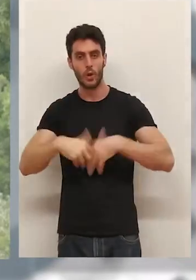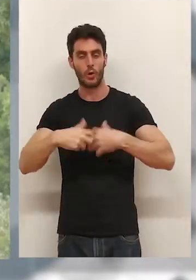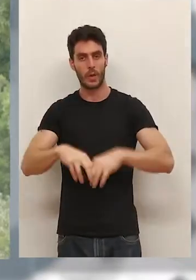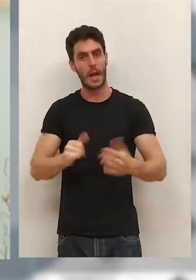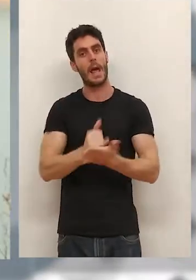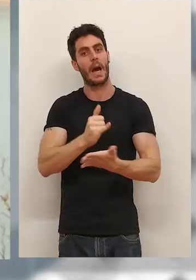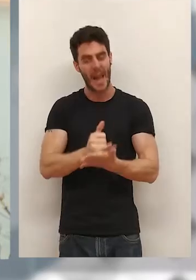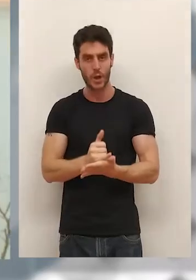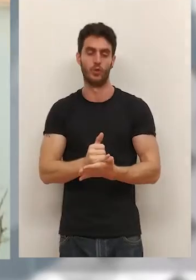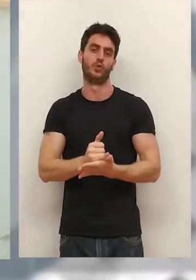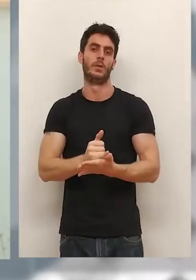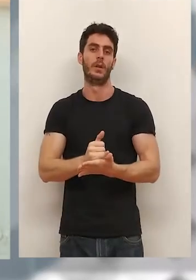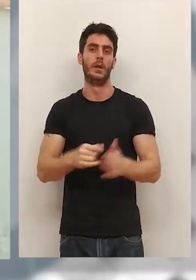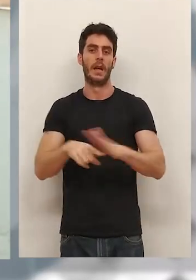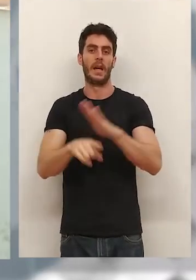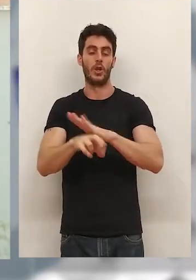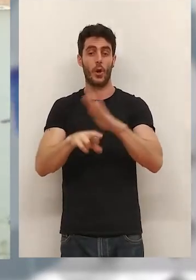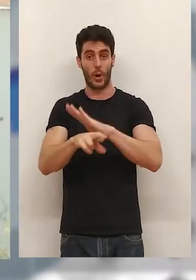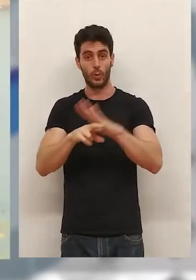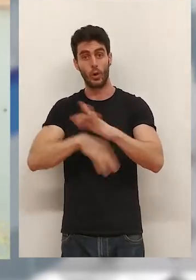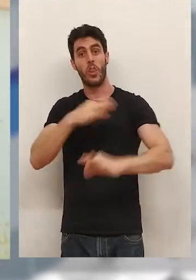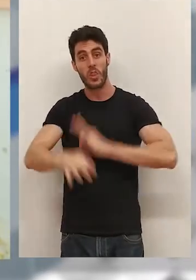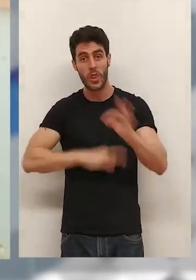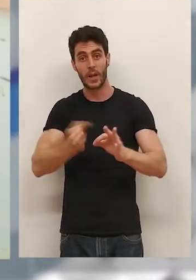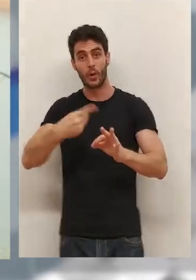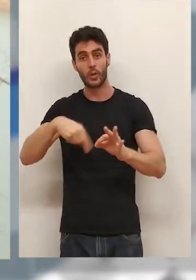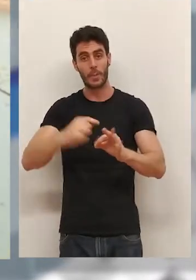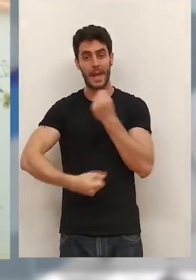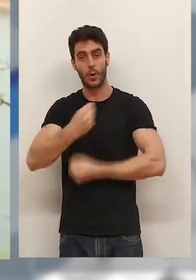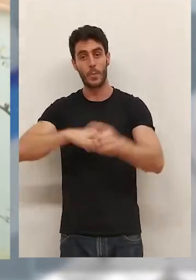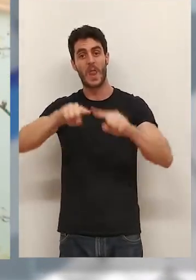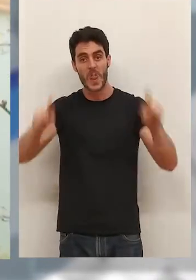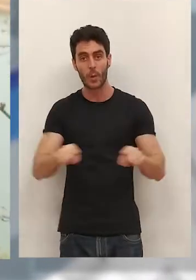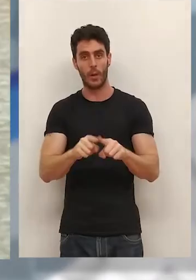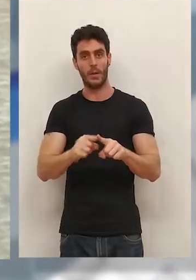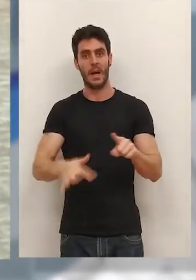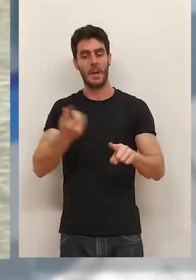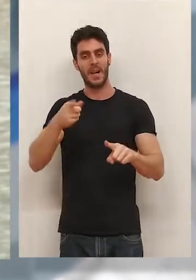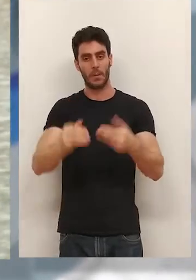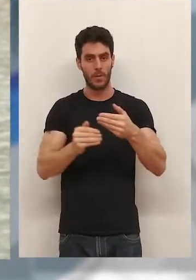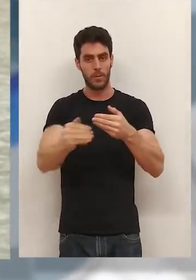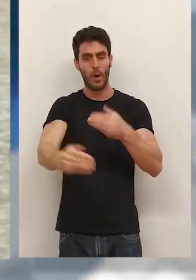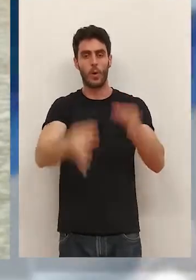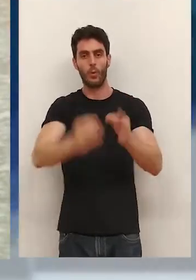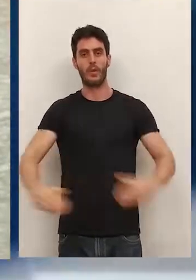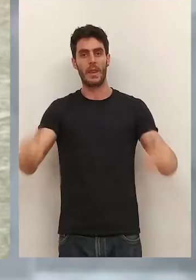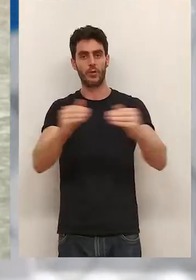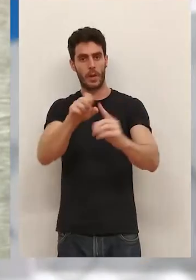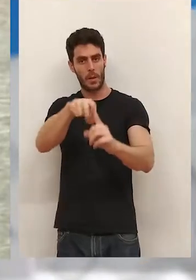y agrarios, la gestión de los recursos hídricos o la economía circular, todo además con visión de justicia social.